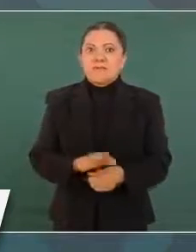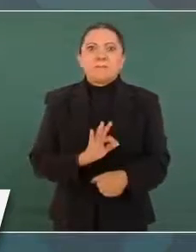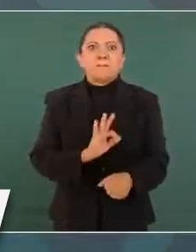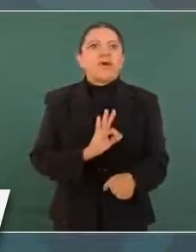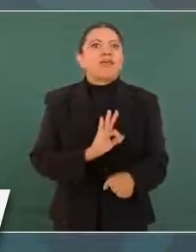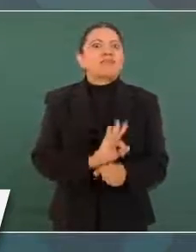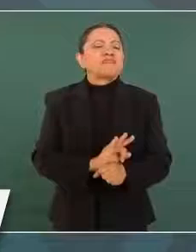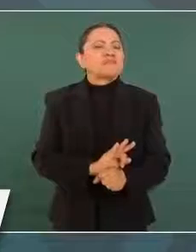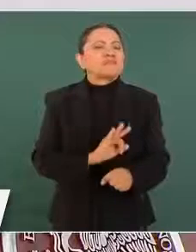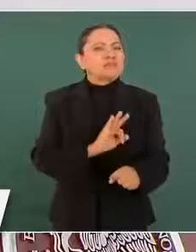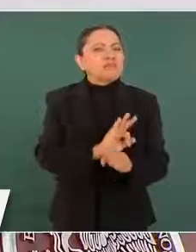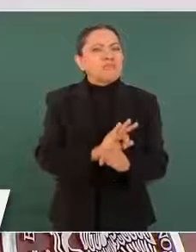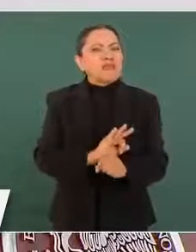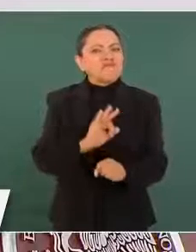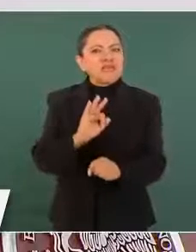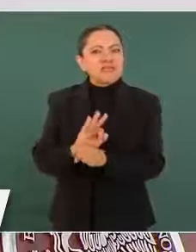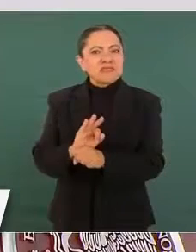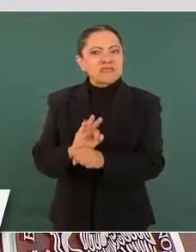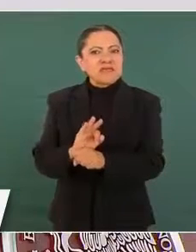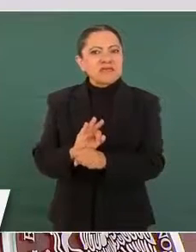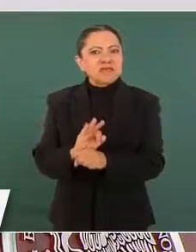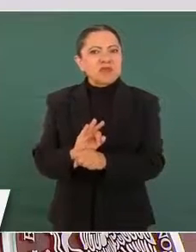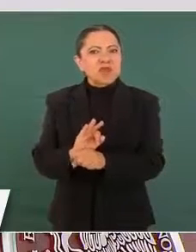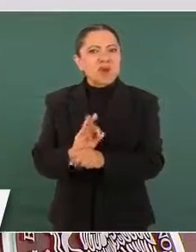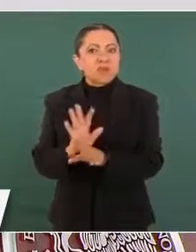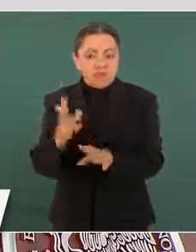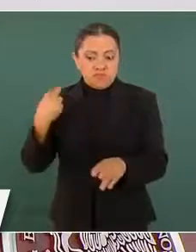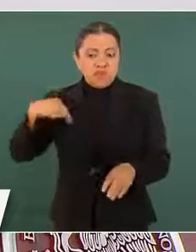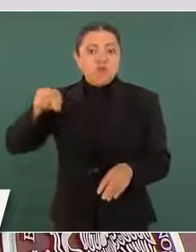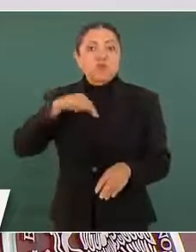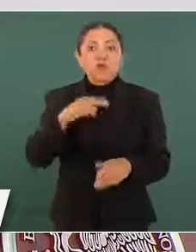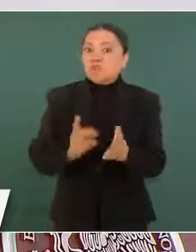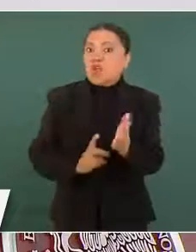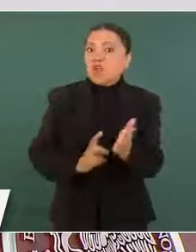nuestro derecho soberano